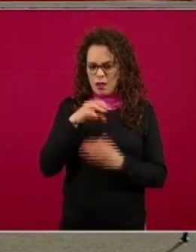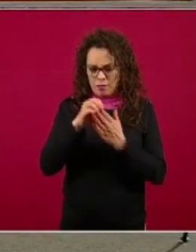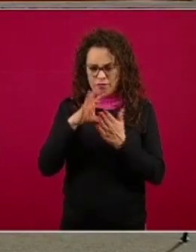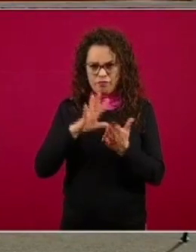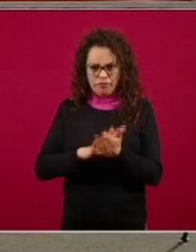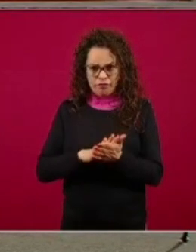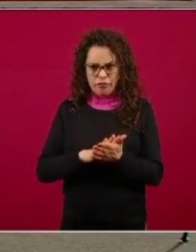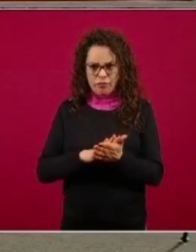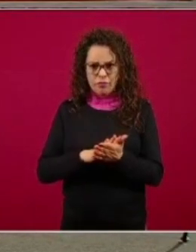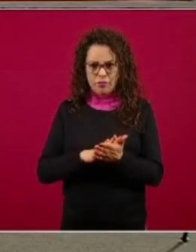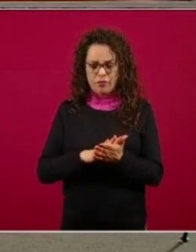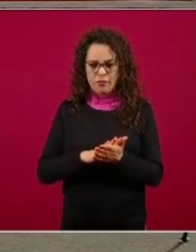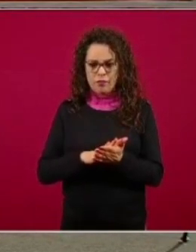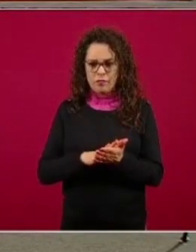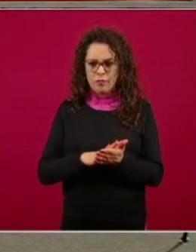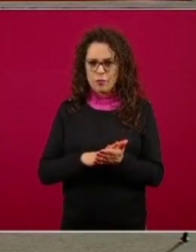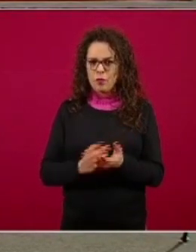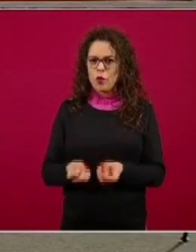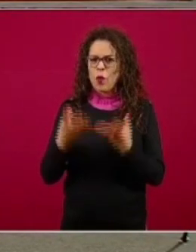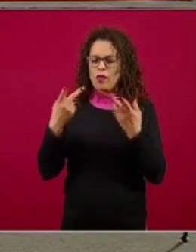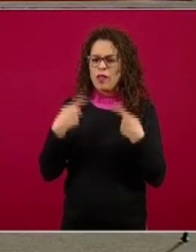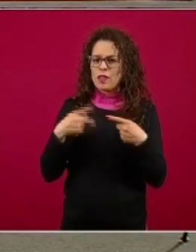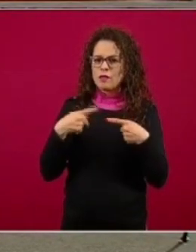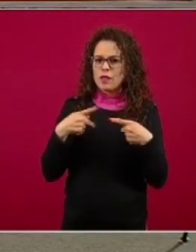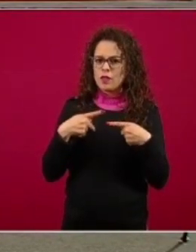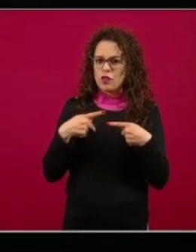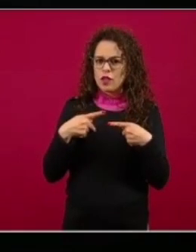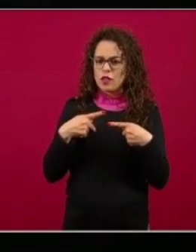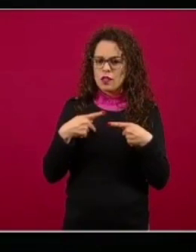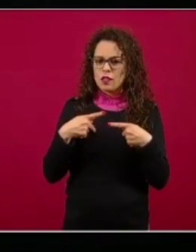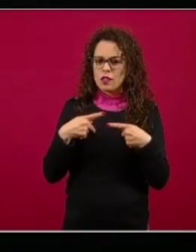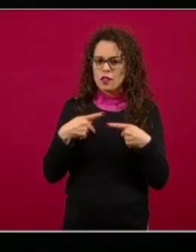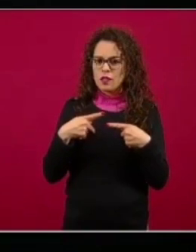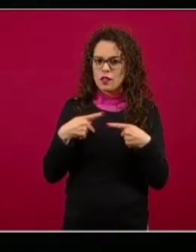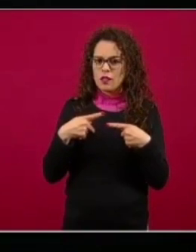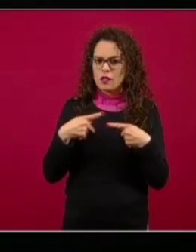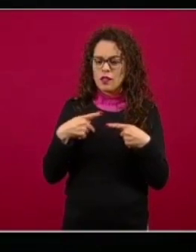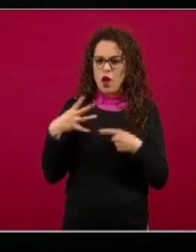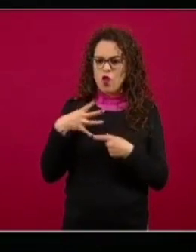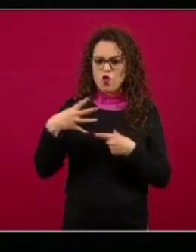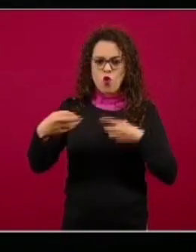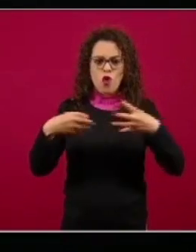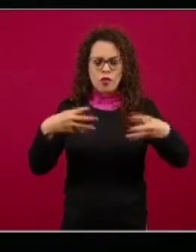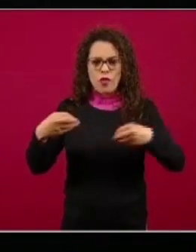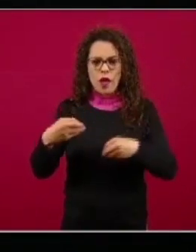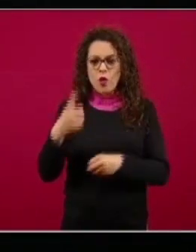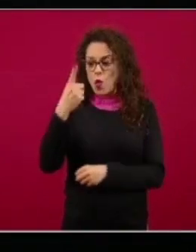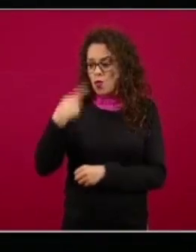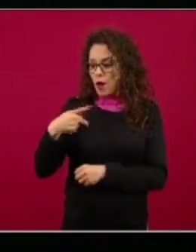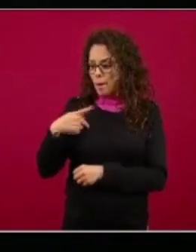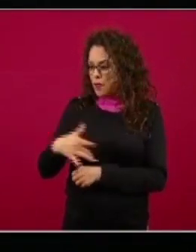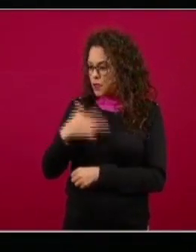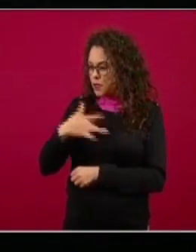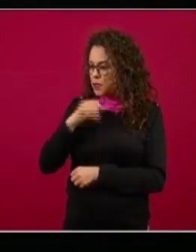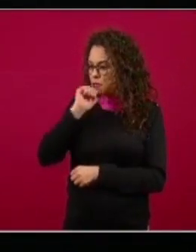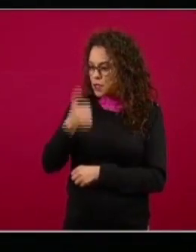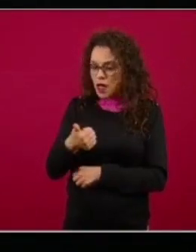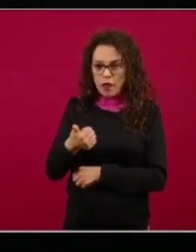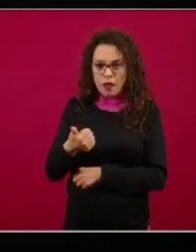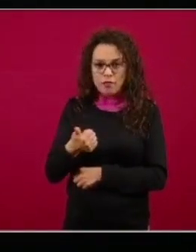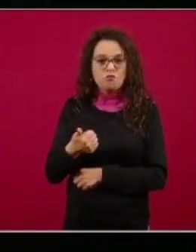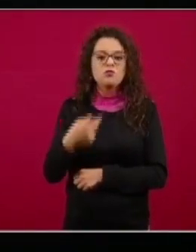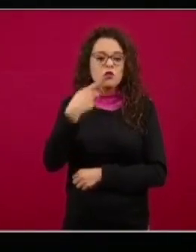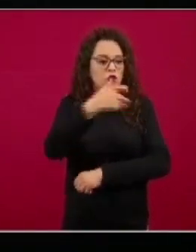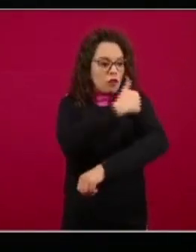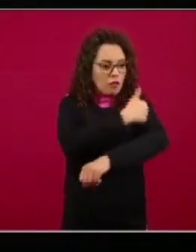asintomática puede contagiar al resto de las personas que lo rodean en su trabajo en su familia